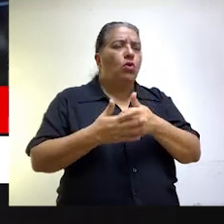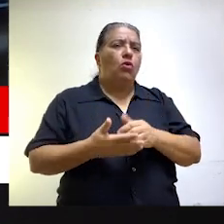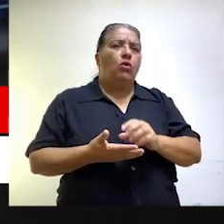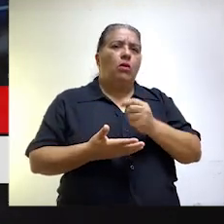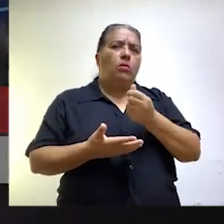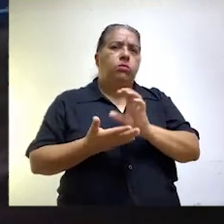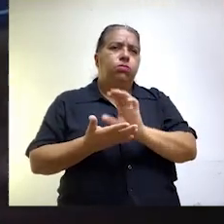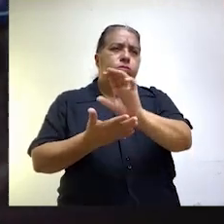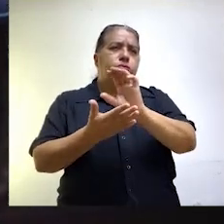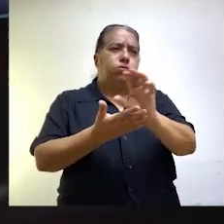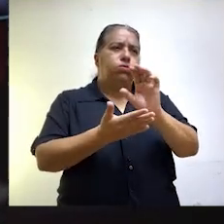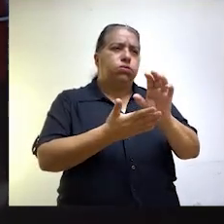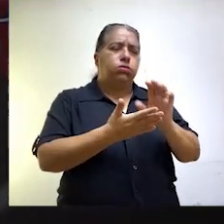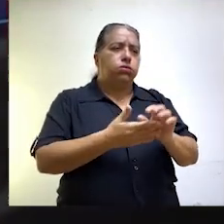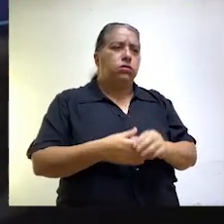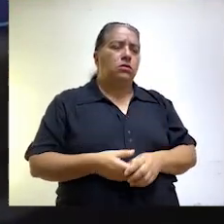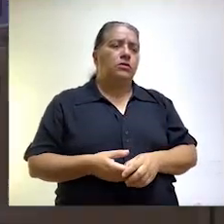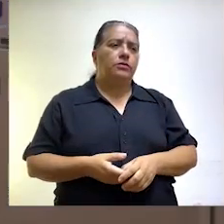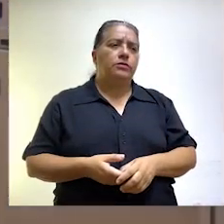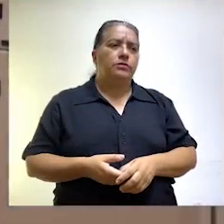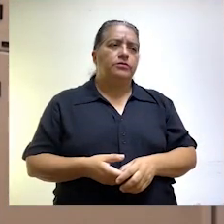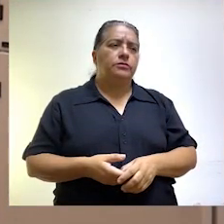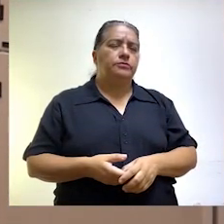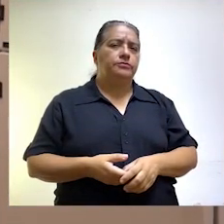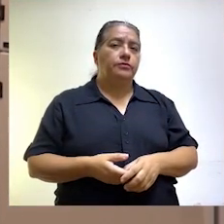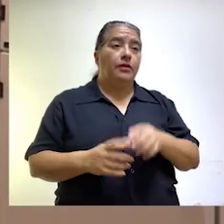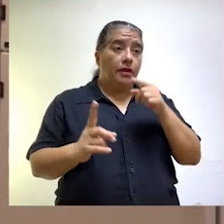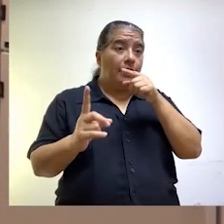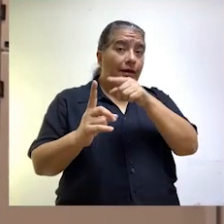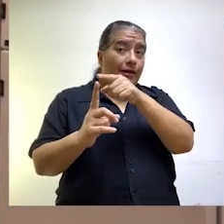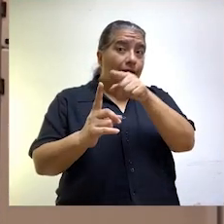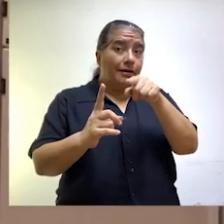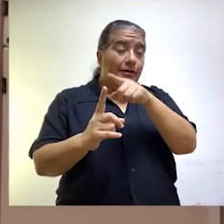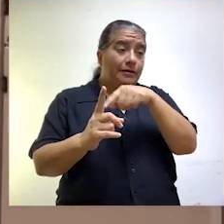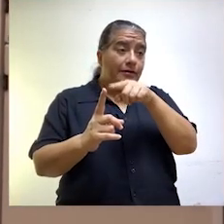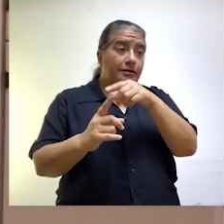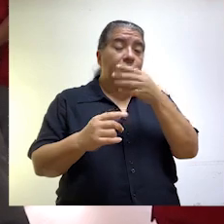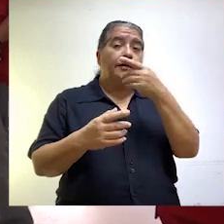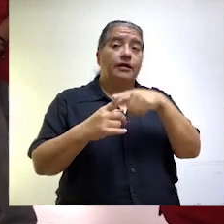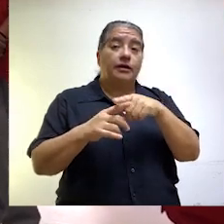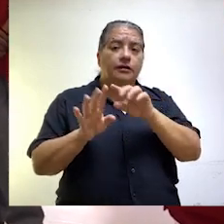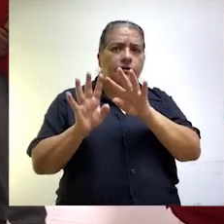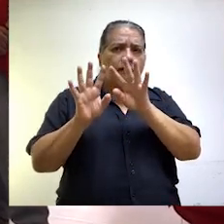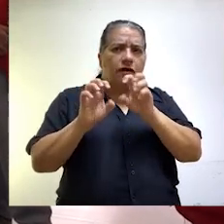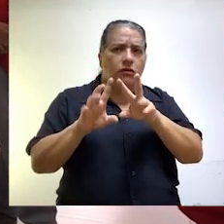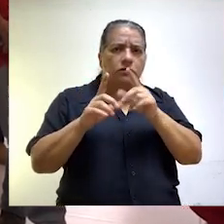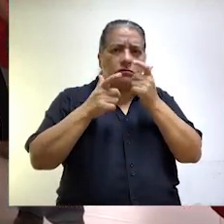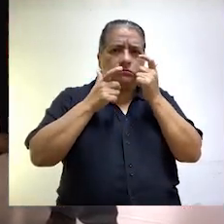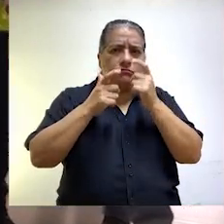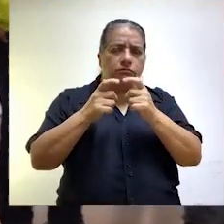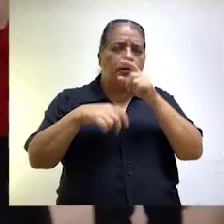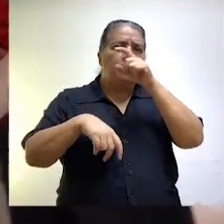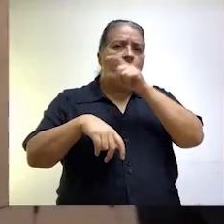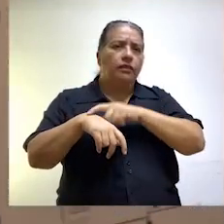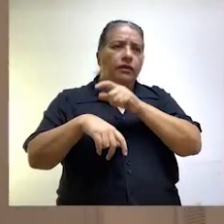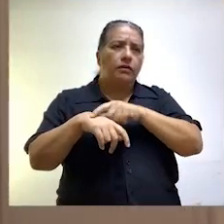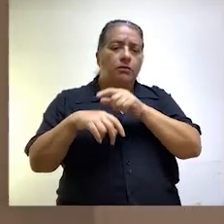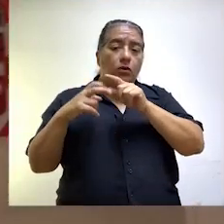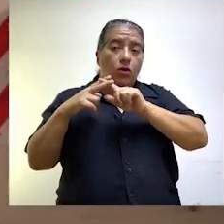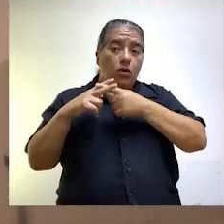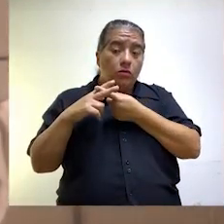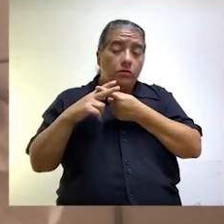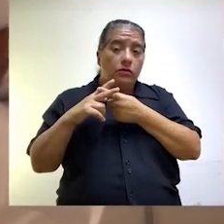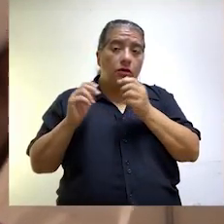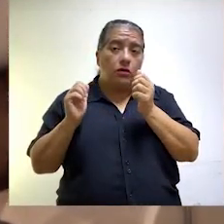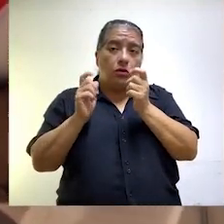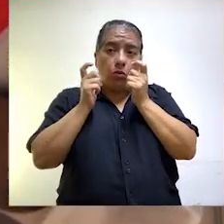el monto de inversión de la cartera de inversión pública. Y de esas, las que han entrado a la evaluación de impacto por el periodo, sobre todo